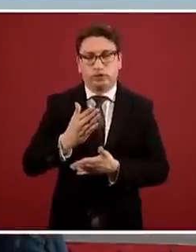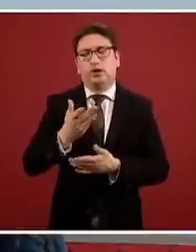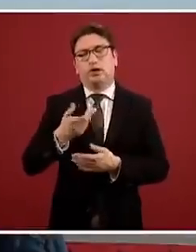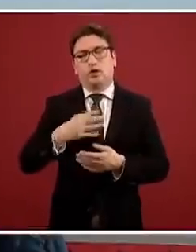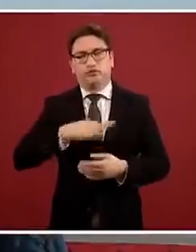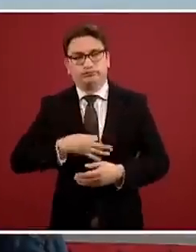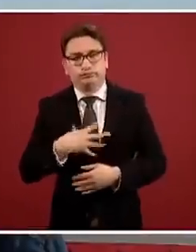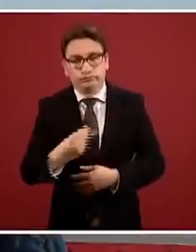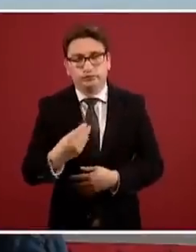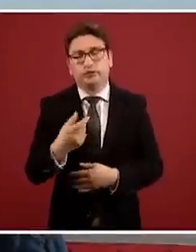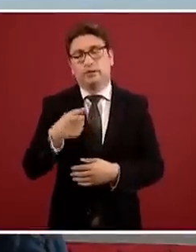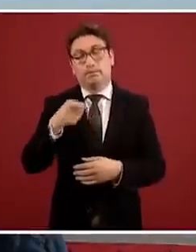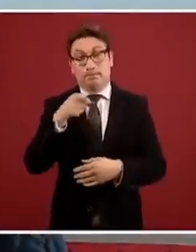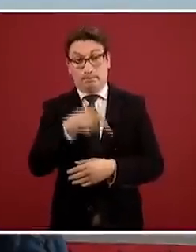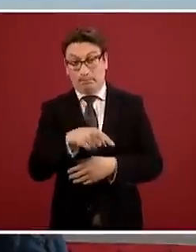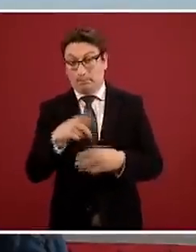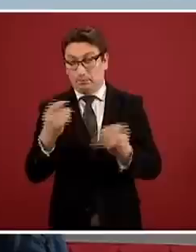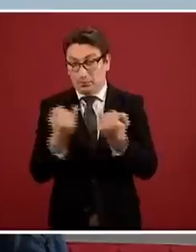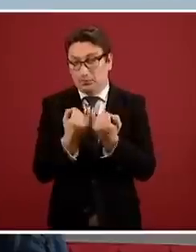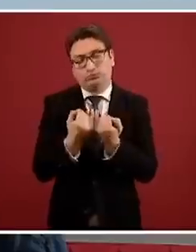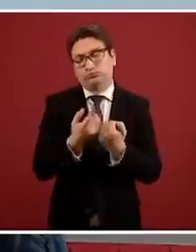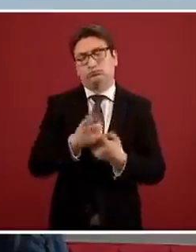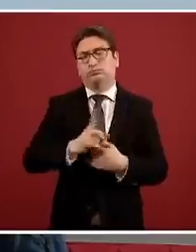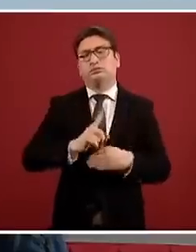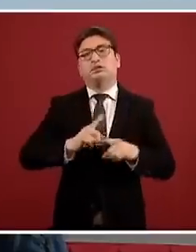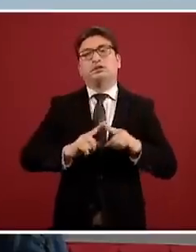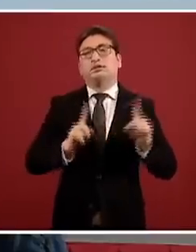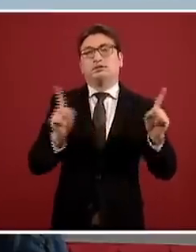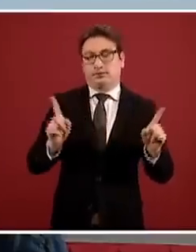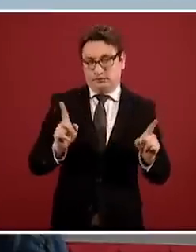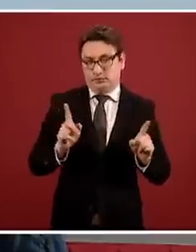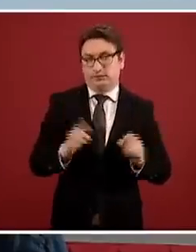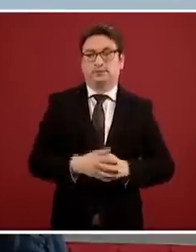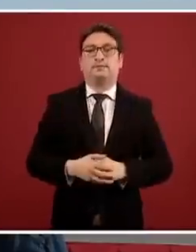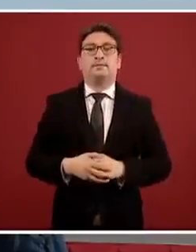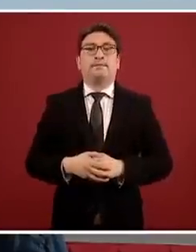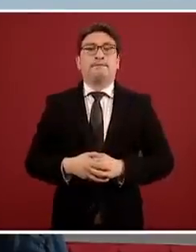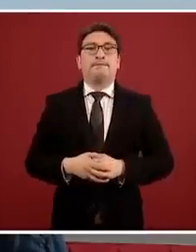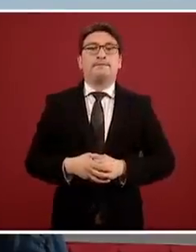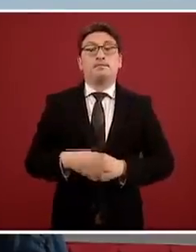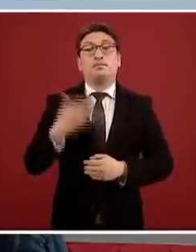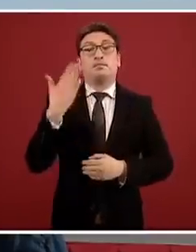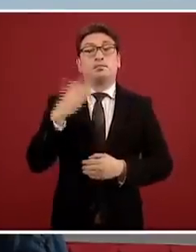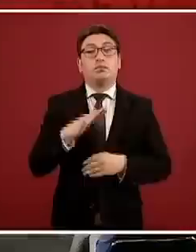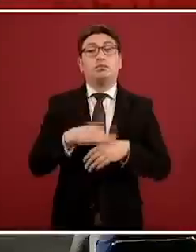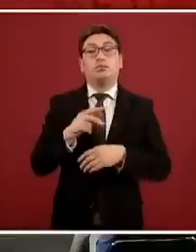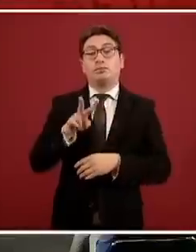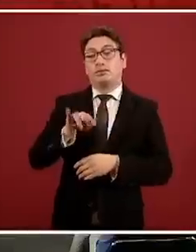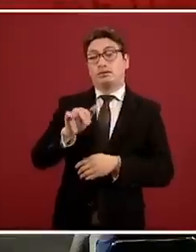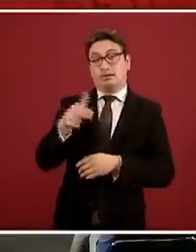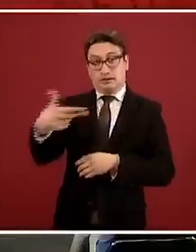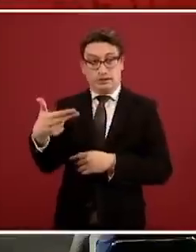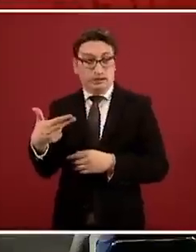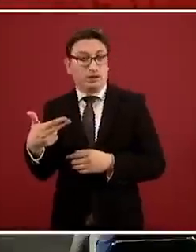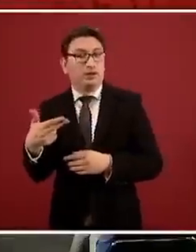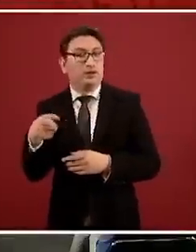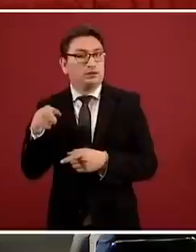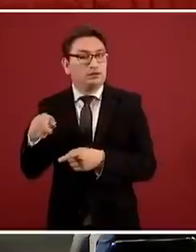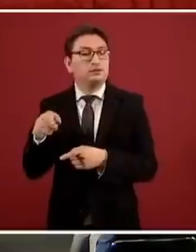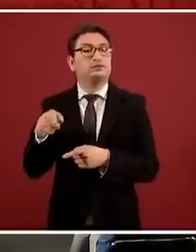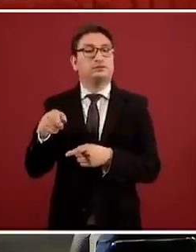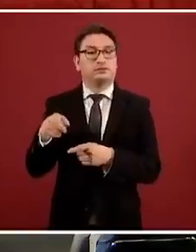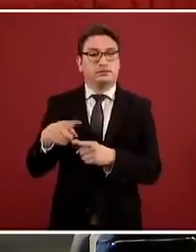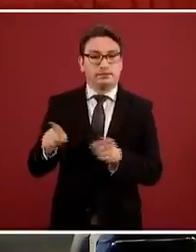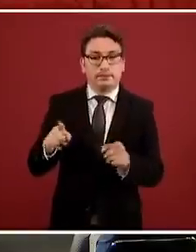a la definición de la enfermedad que produce el VIH, que es el SIDA, el síndrome de inmunodeficiencia